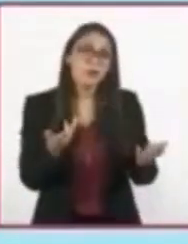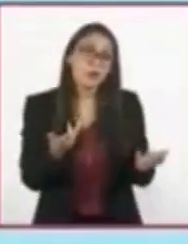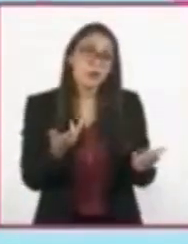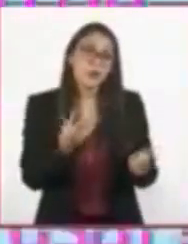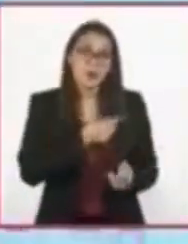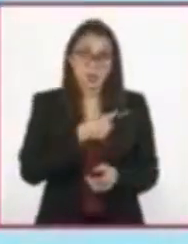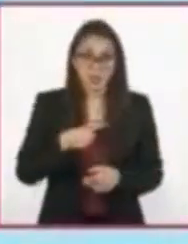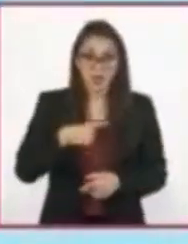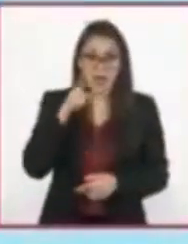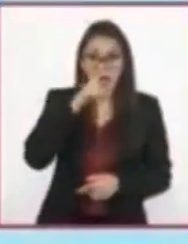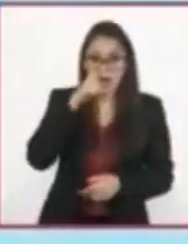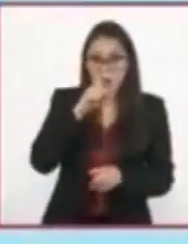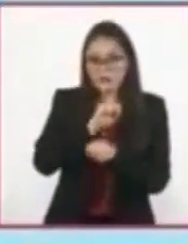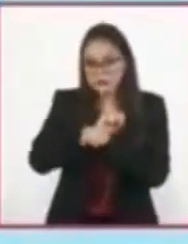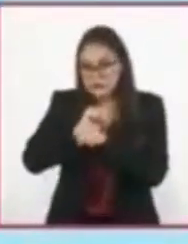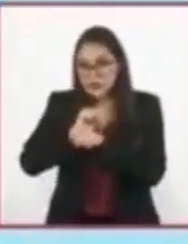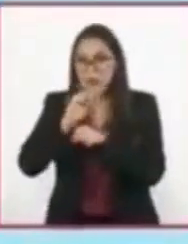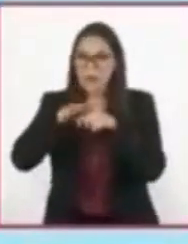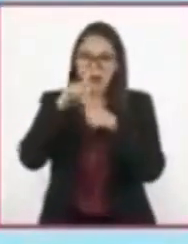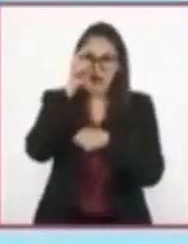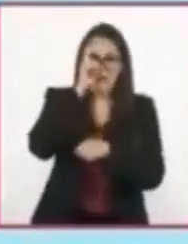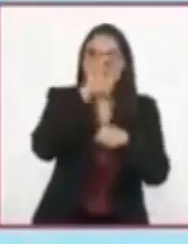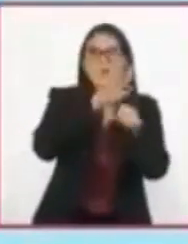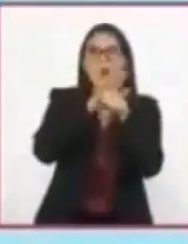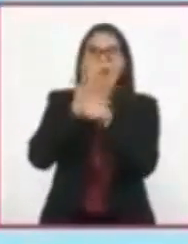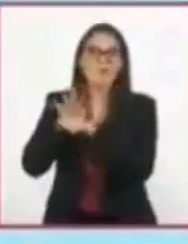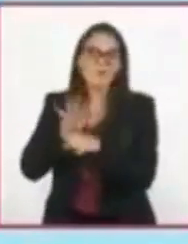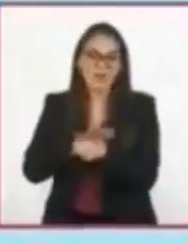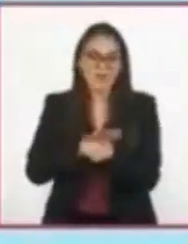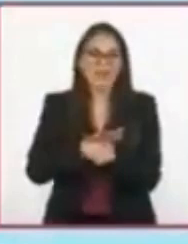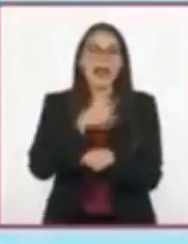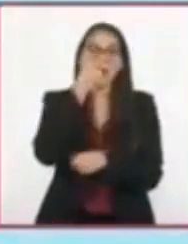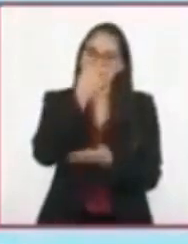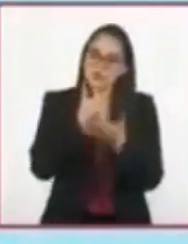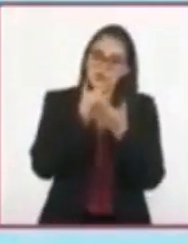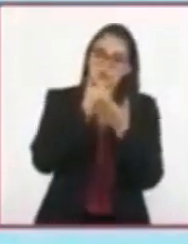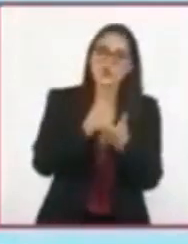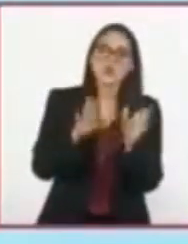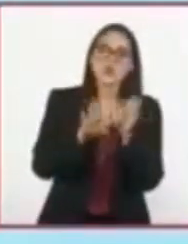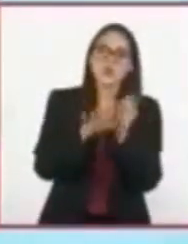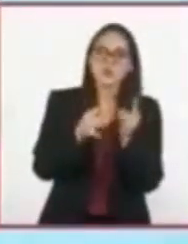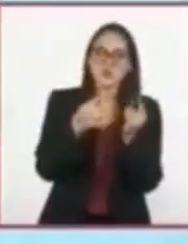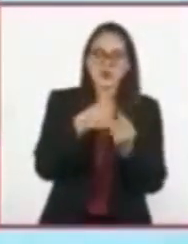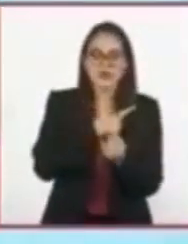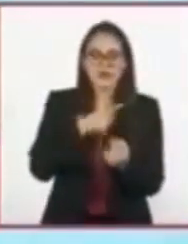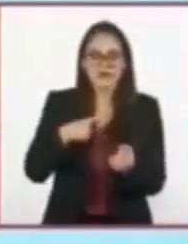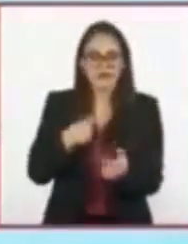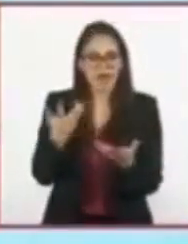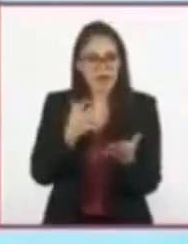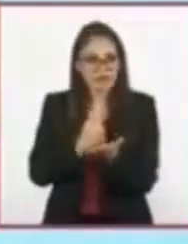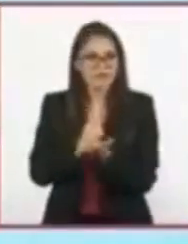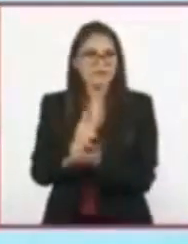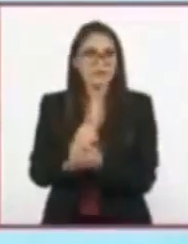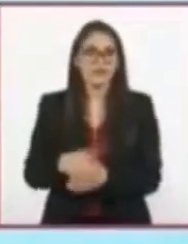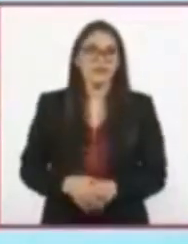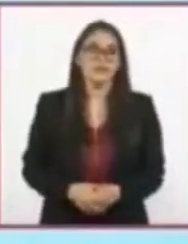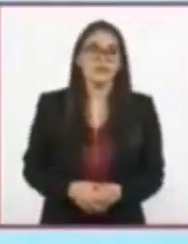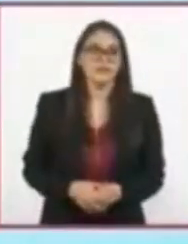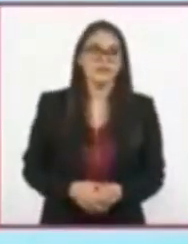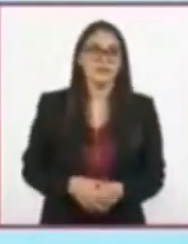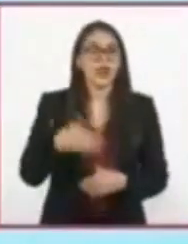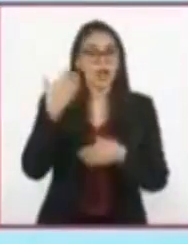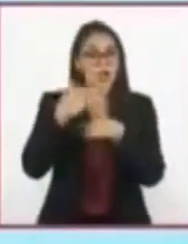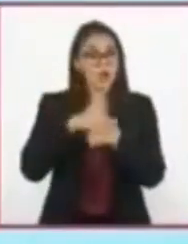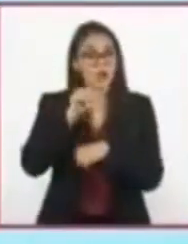debemos usar? Y otras preguntas que nos ayudarán a aterrizar nuestra historia. Por ello, veremos el